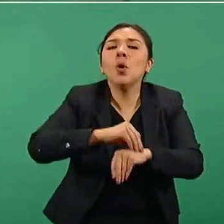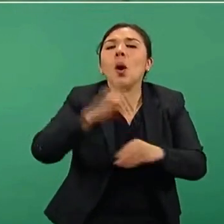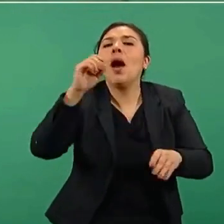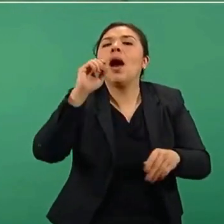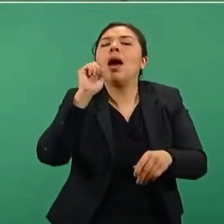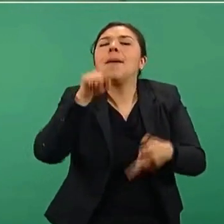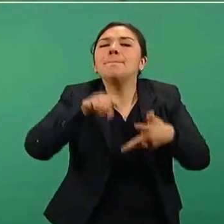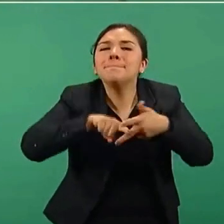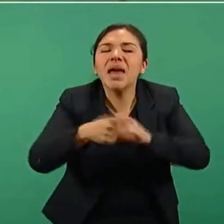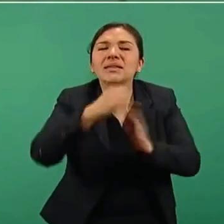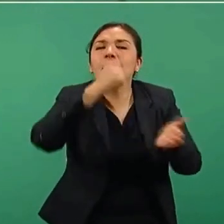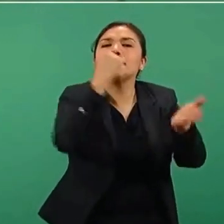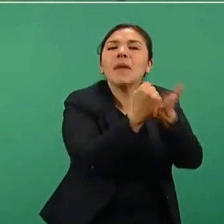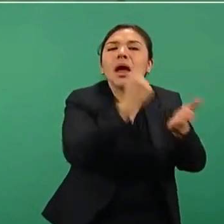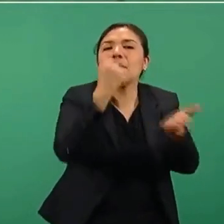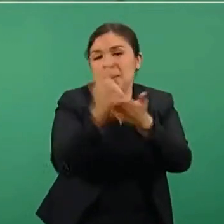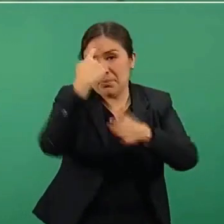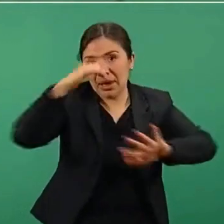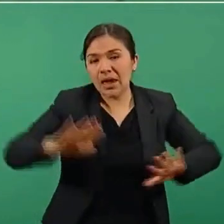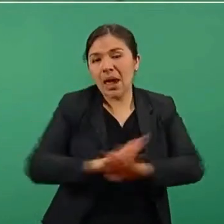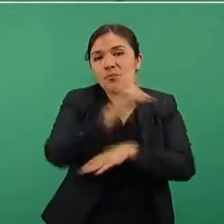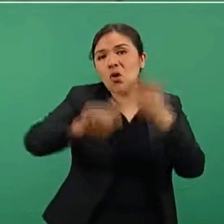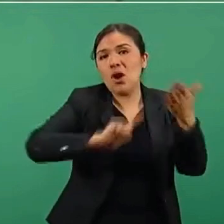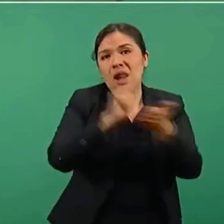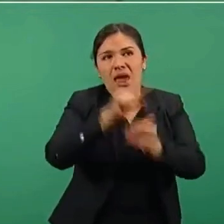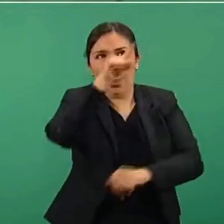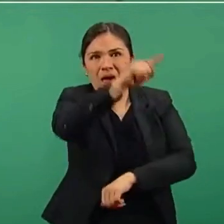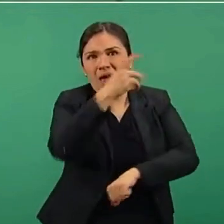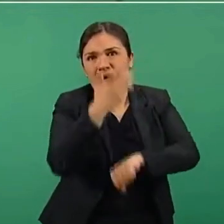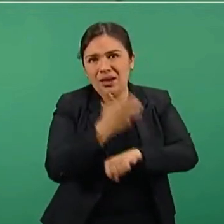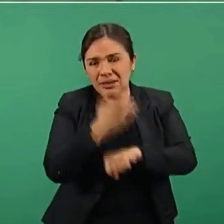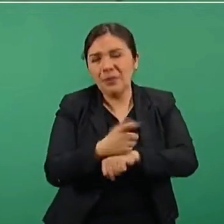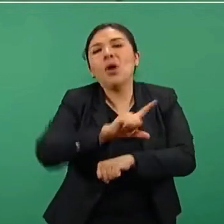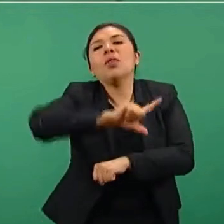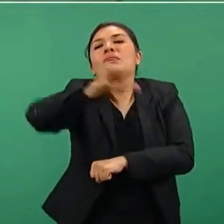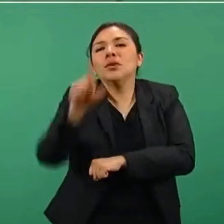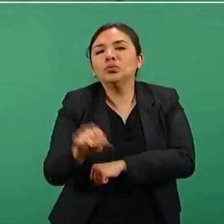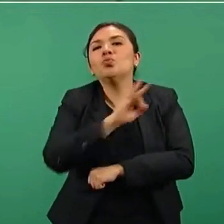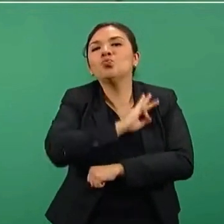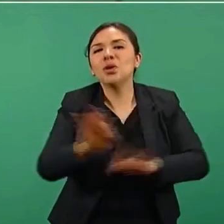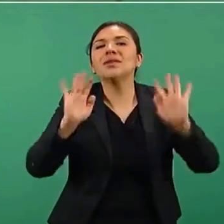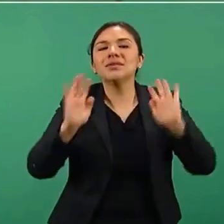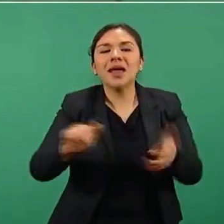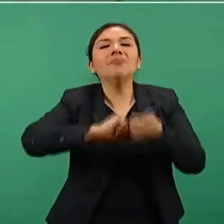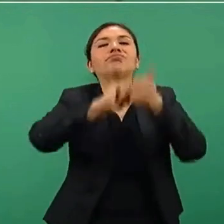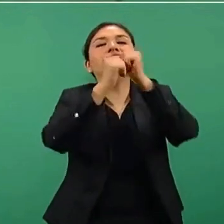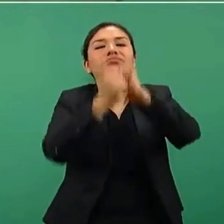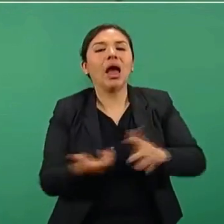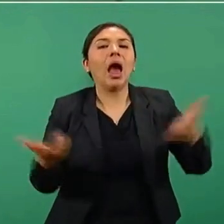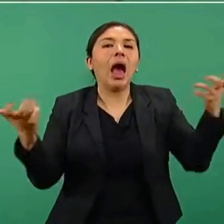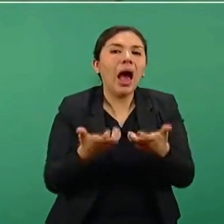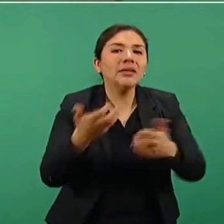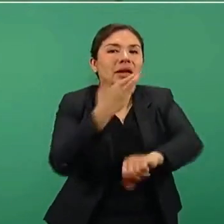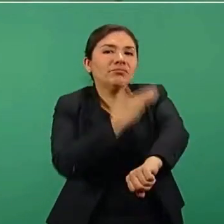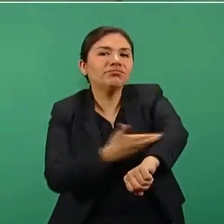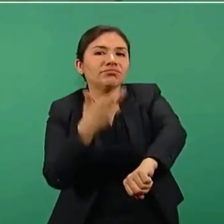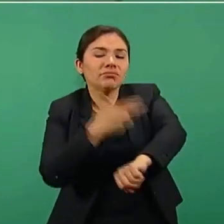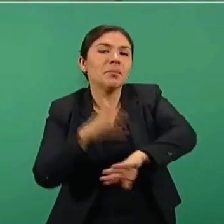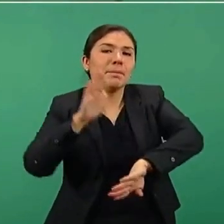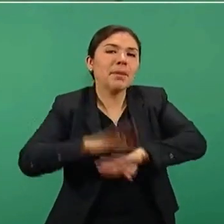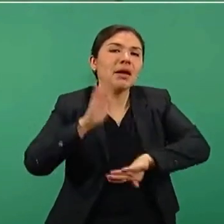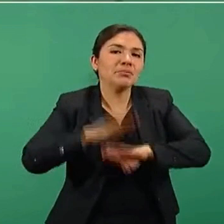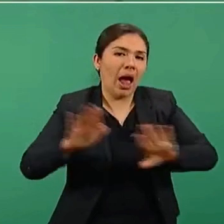leyes en el Congreso de Estados Unidos para poder llevar a la práctica ese